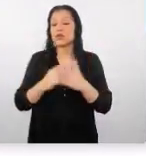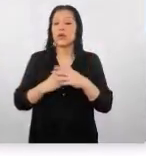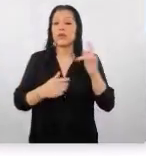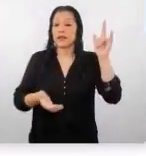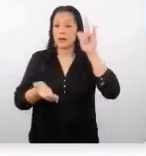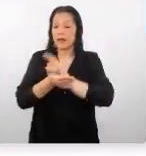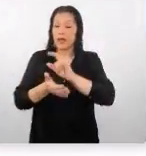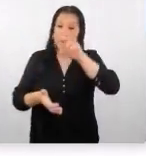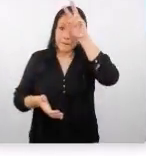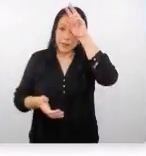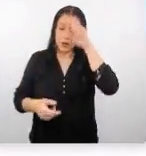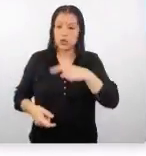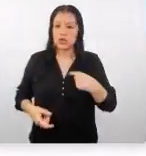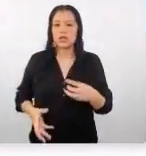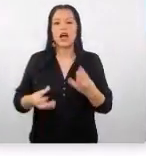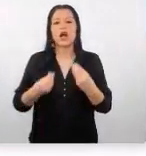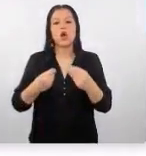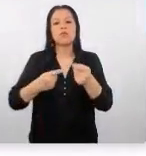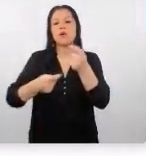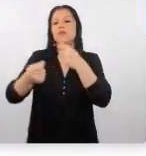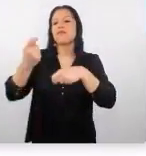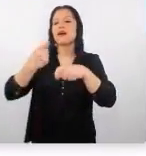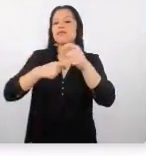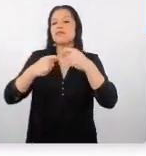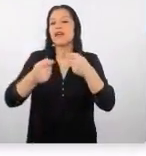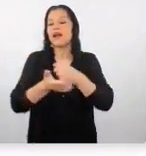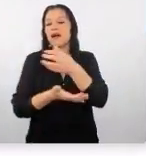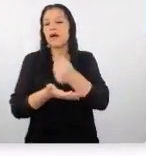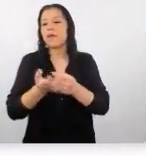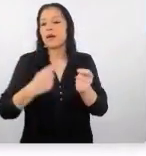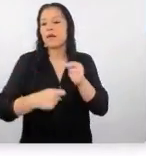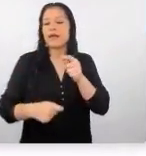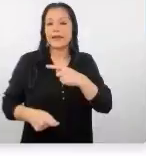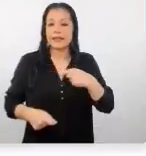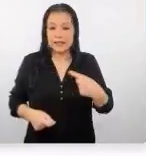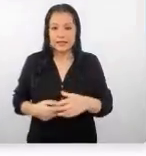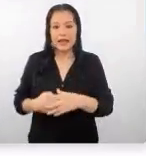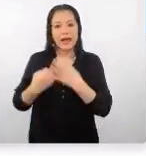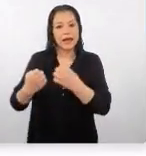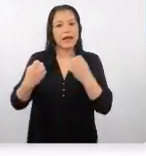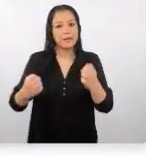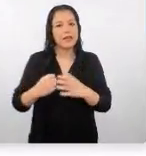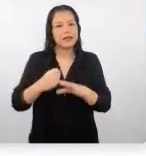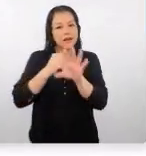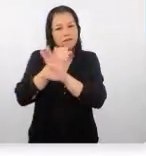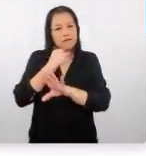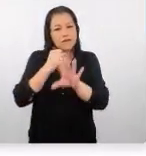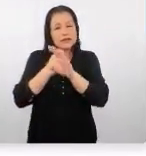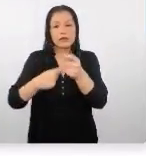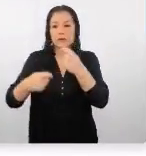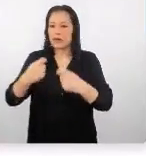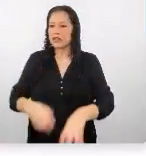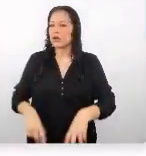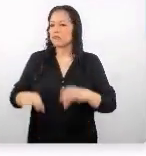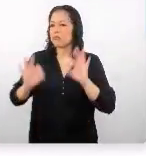China, cómo negocio con el mercado chino, elementos claves en una negociación exitosa,